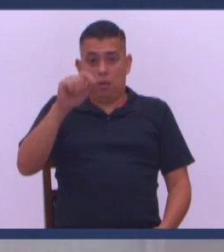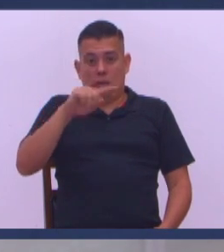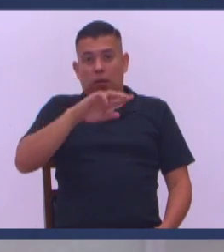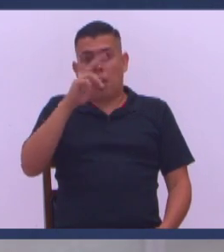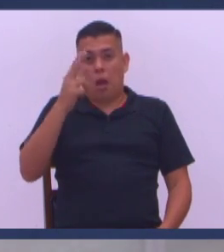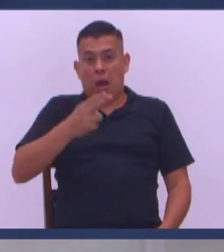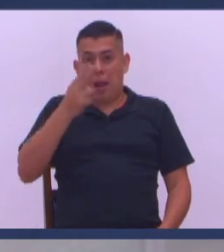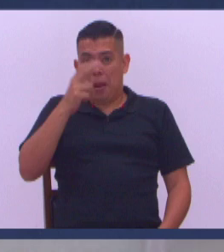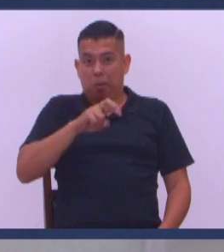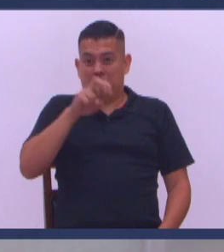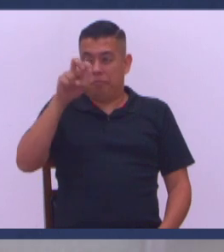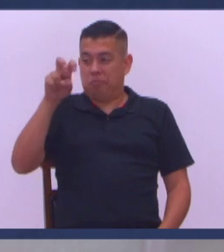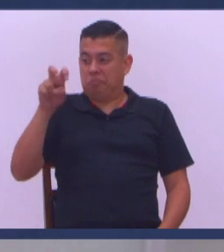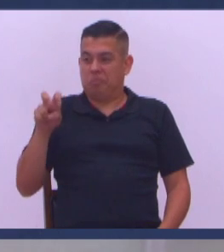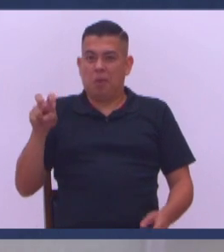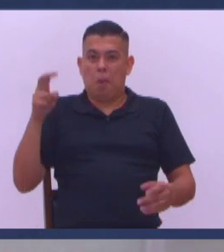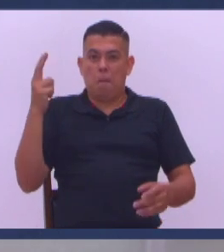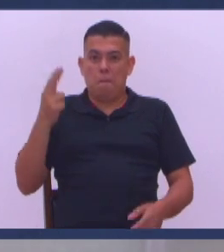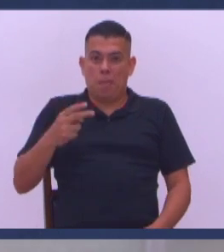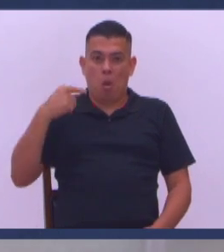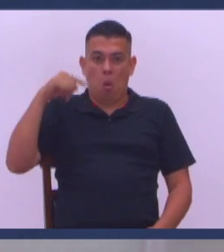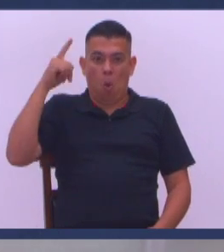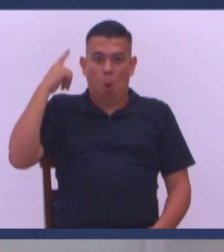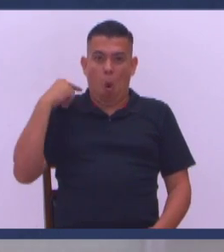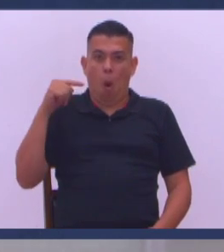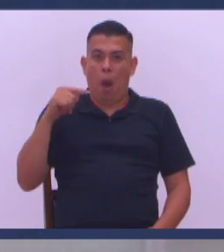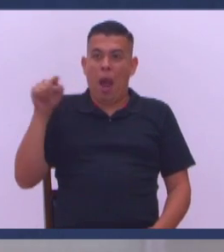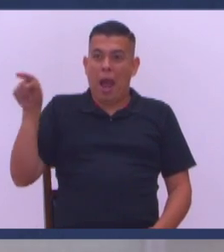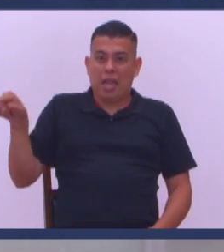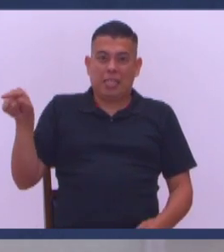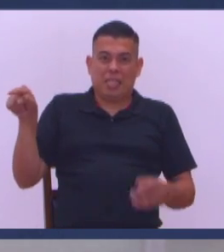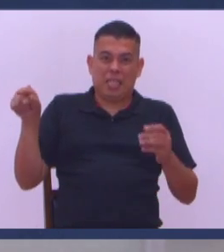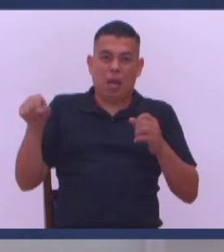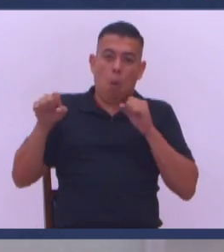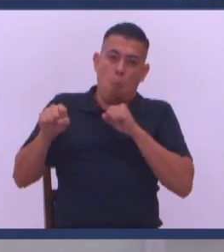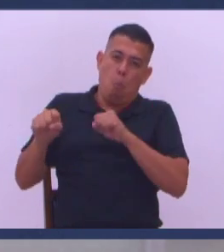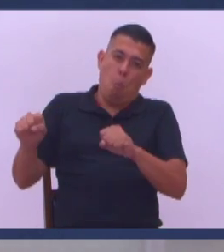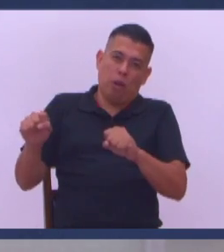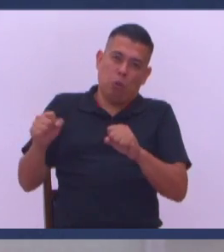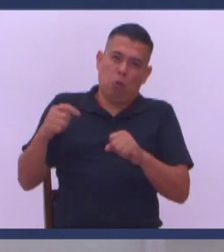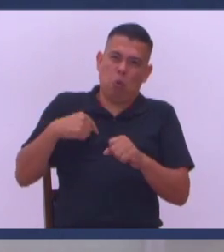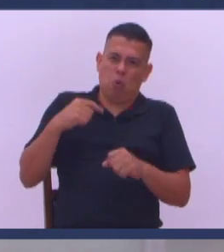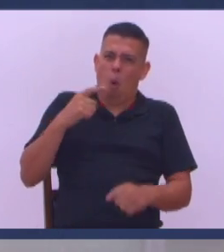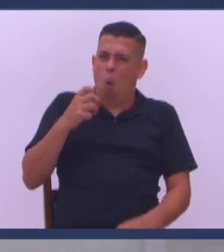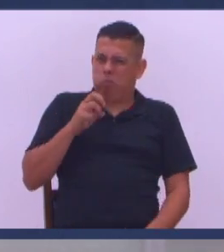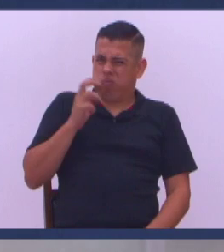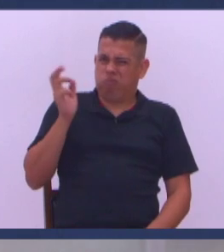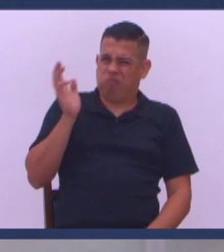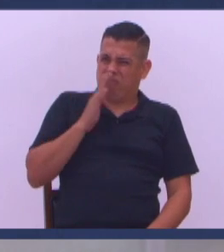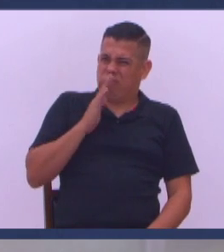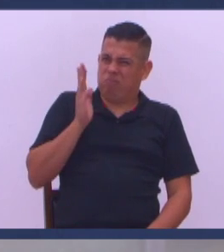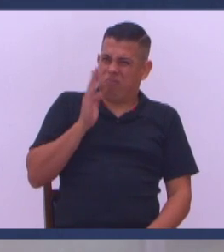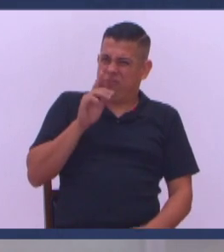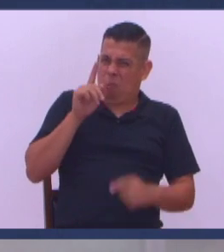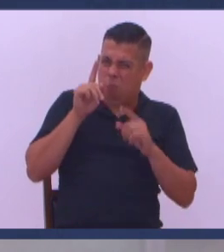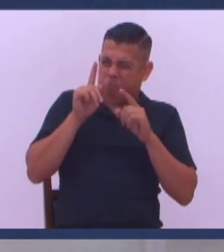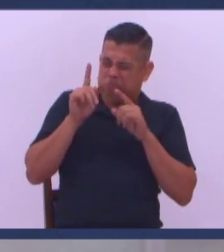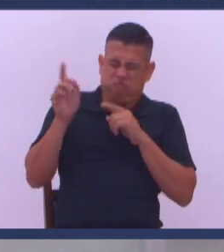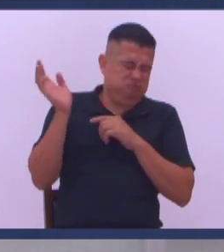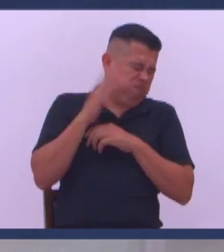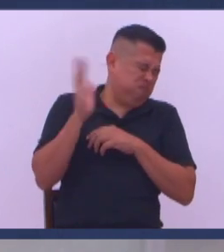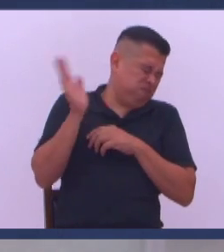Y me toca El mismo señor al lado Yo creo que Él se había muerto Y nadie le había dicho Era un olor A diablo